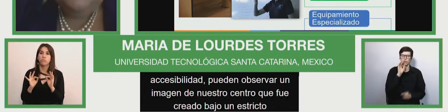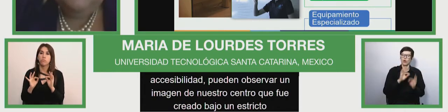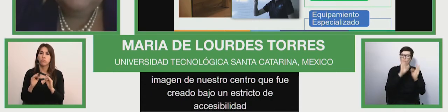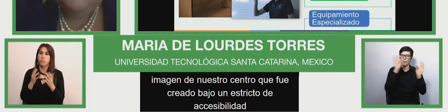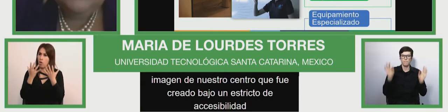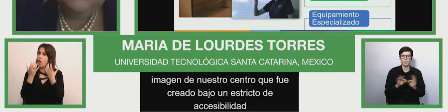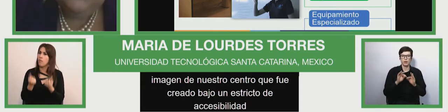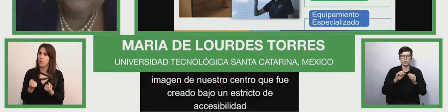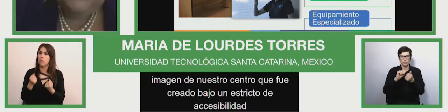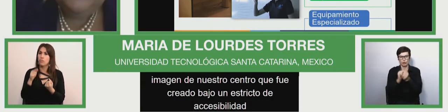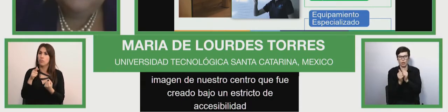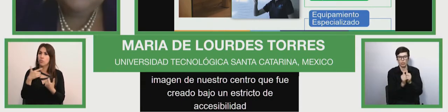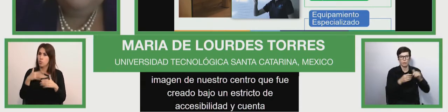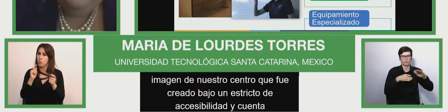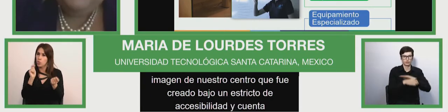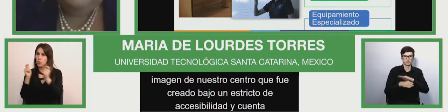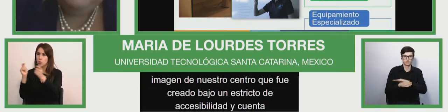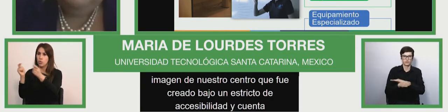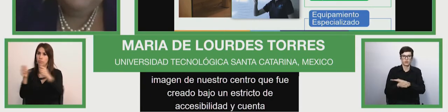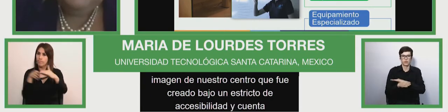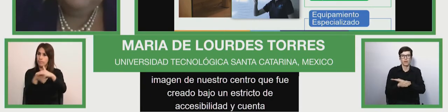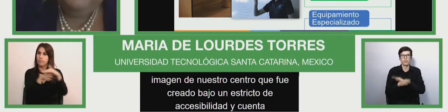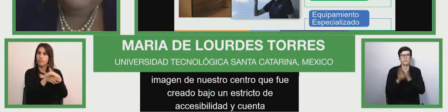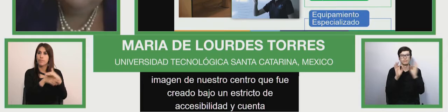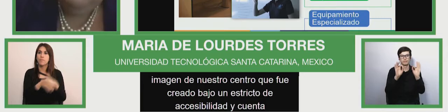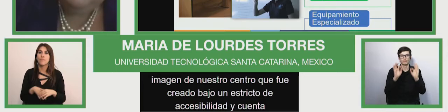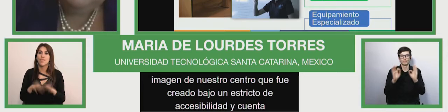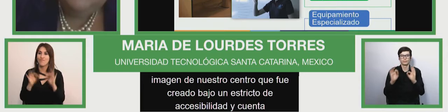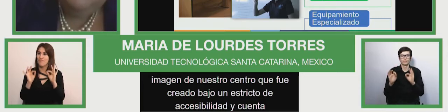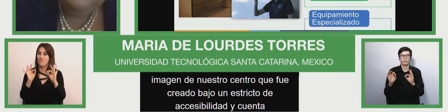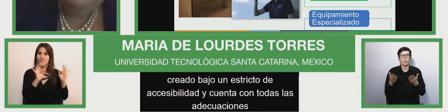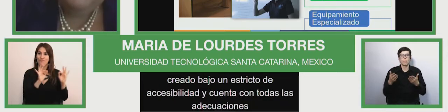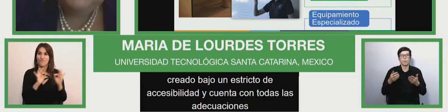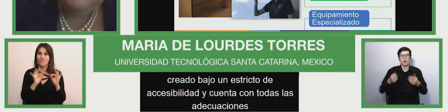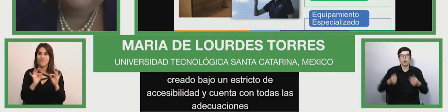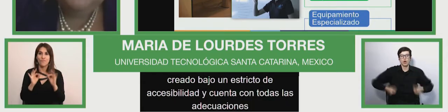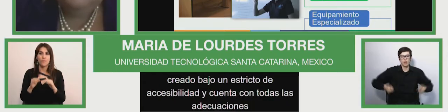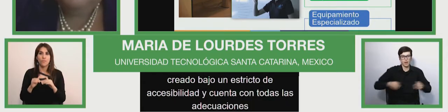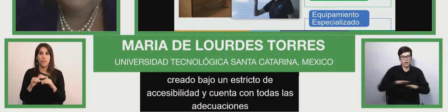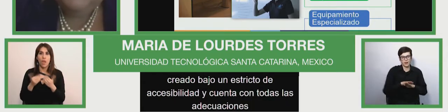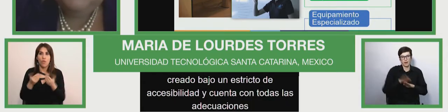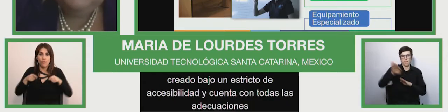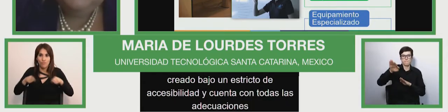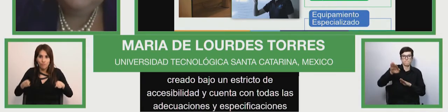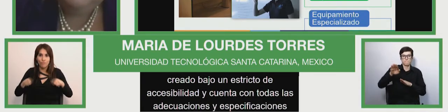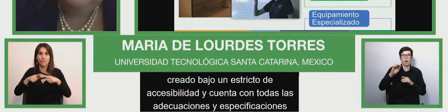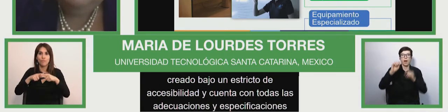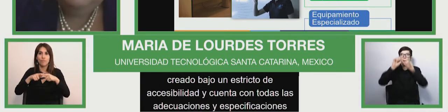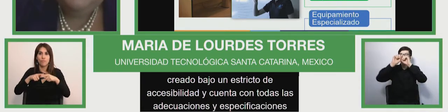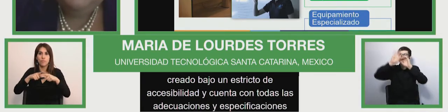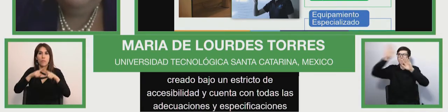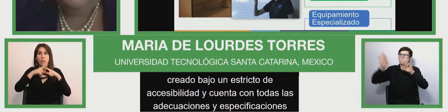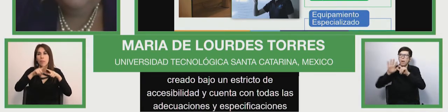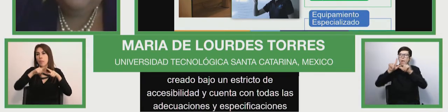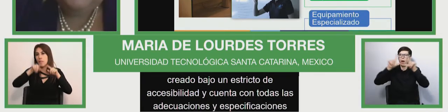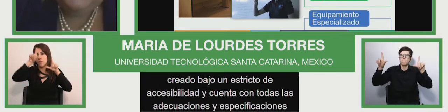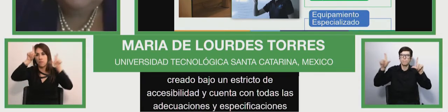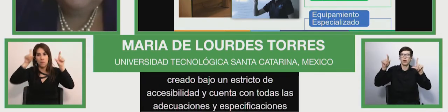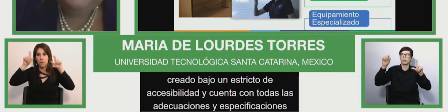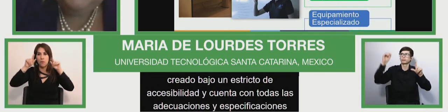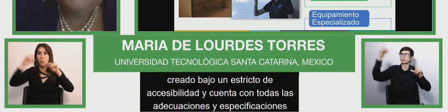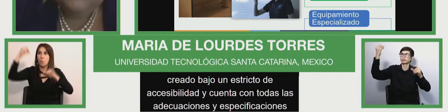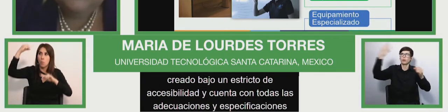adecuaciones y con todas las especificaciones como las rampas mapas ápticos señal ética el sistema braille de piso